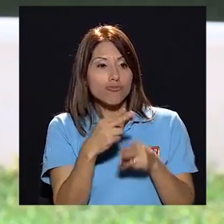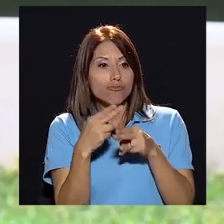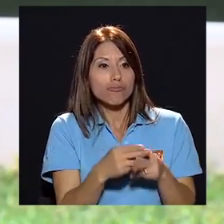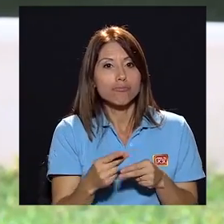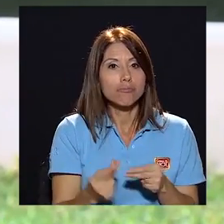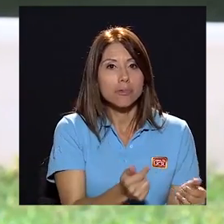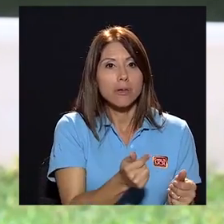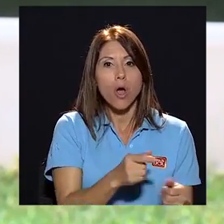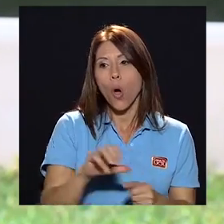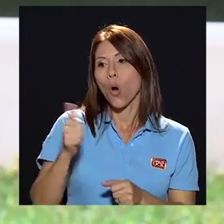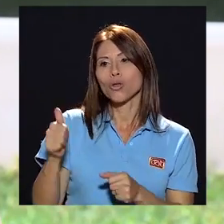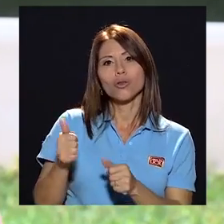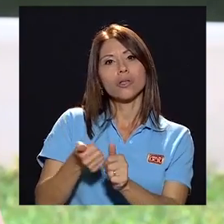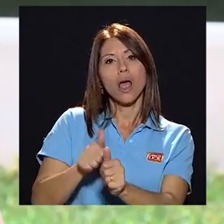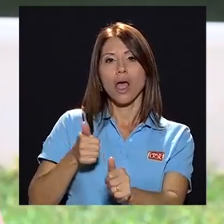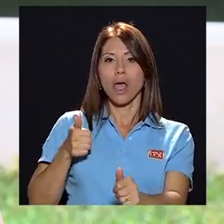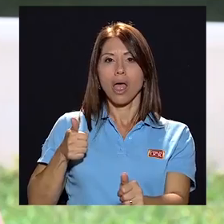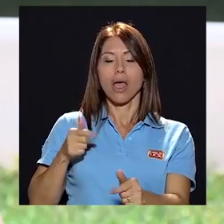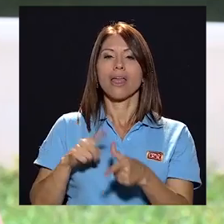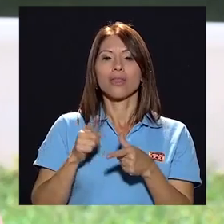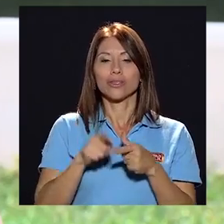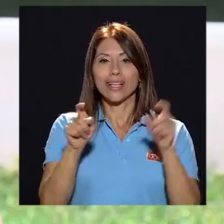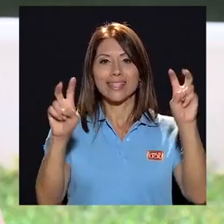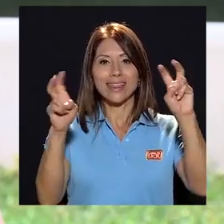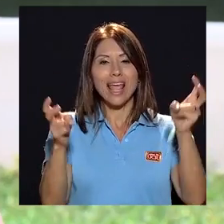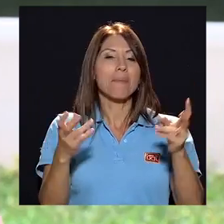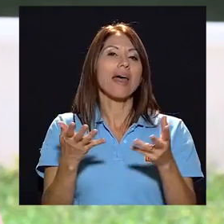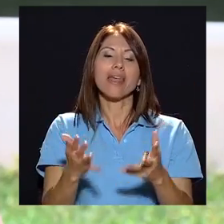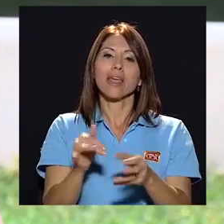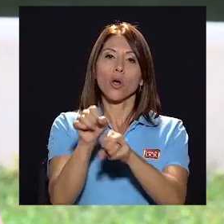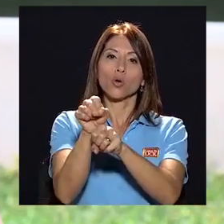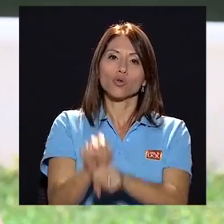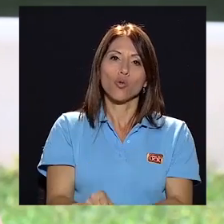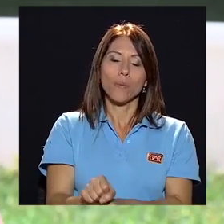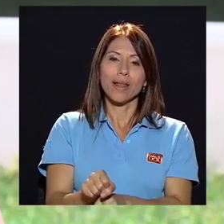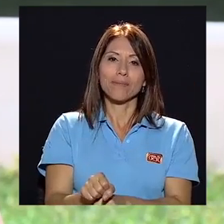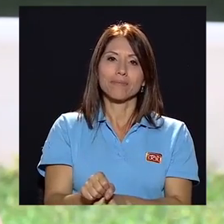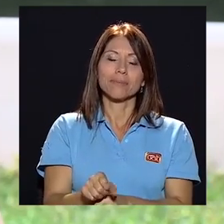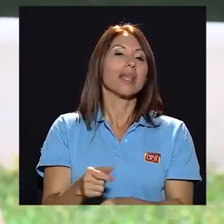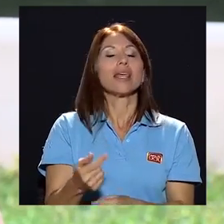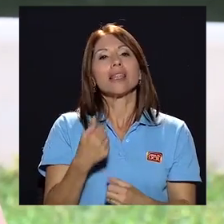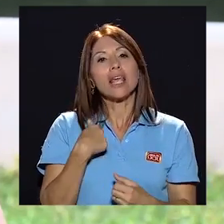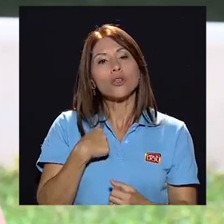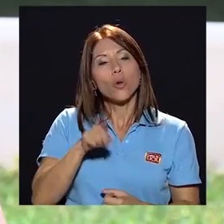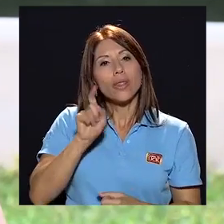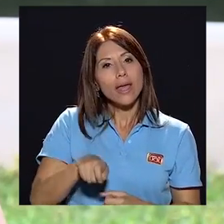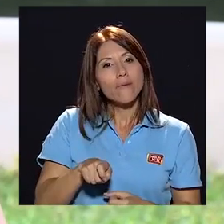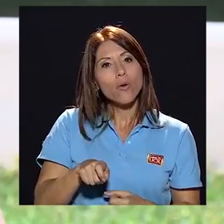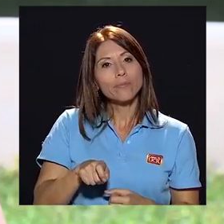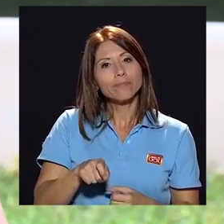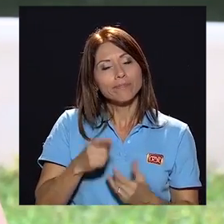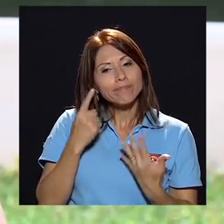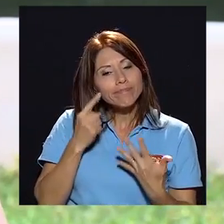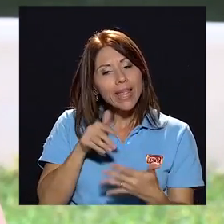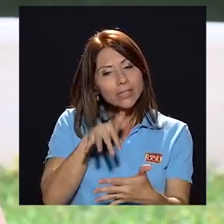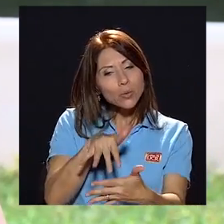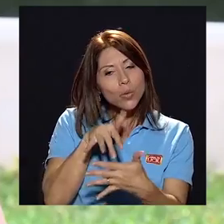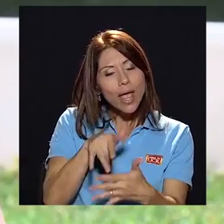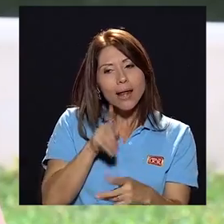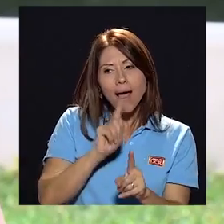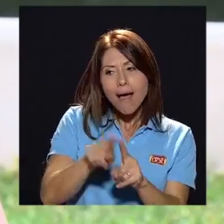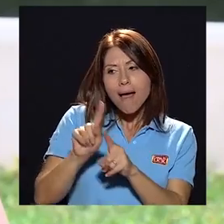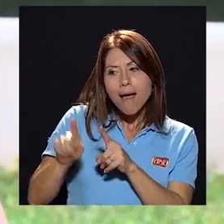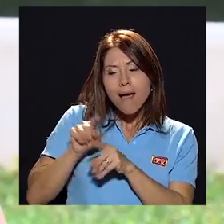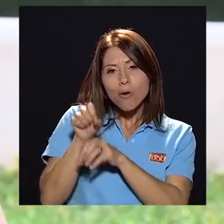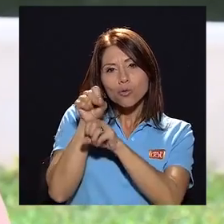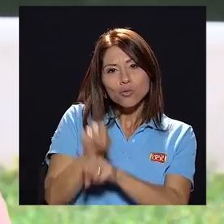y a otros más bien después. Entonces, me parece más un tema de costumbre y de que yo debo de sacar el ratito y estudiar esas